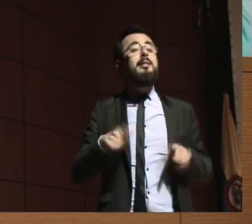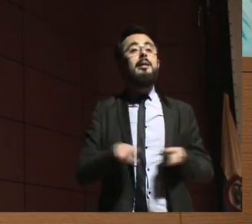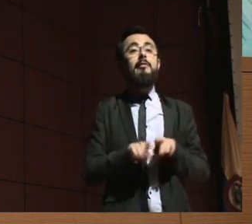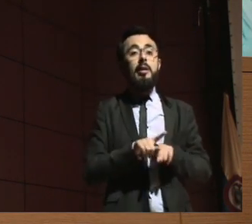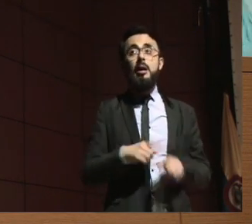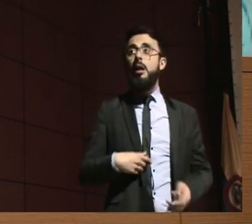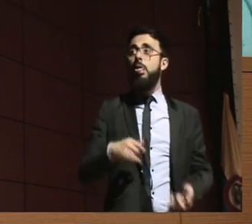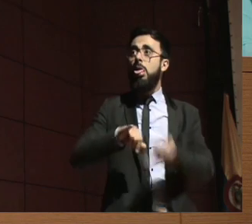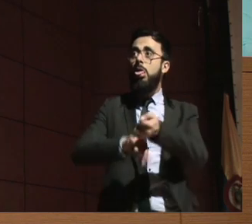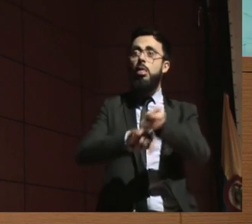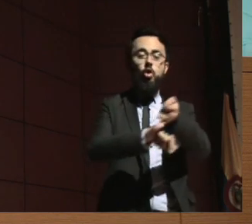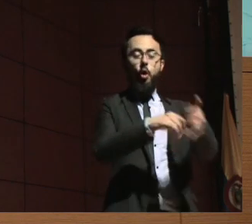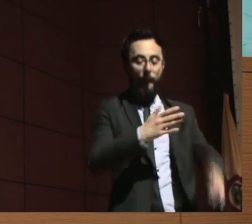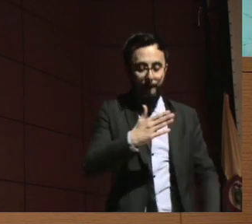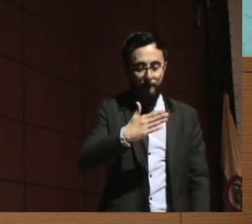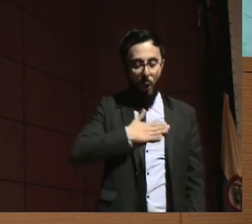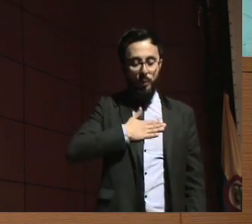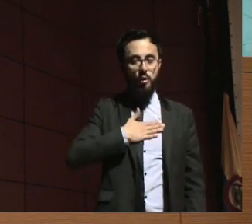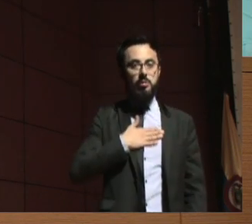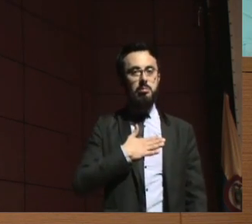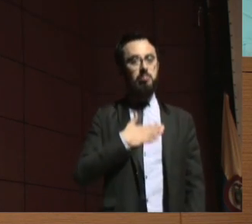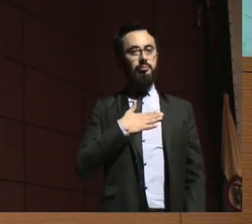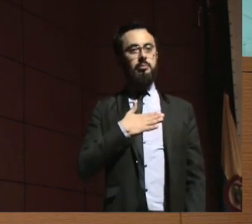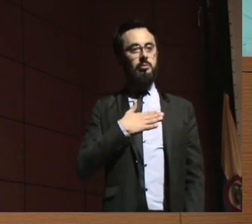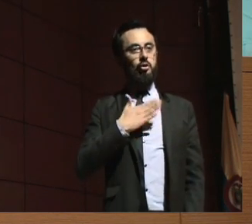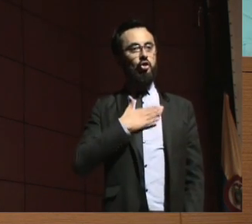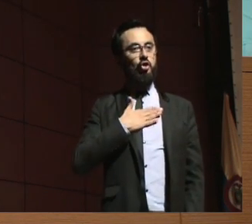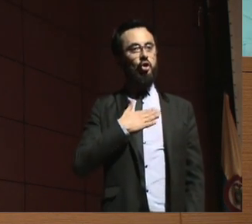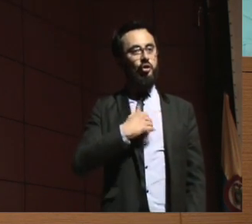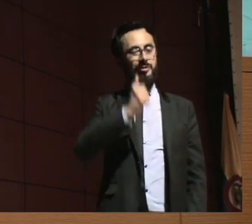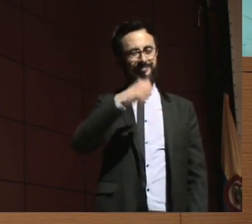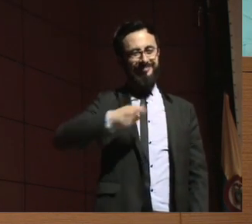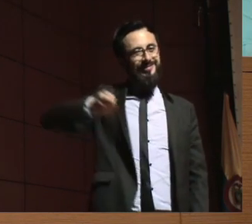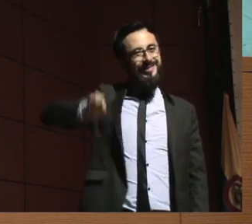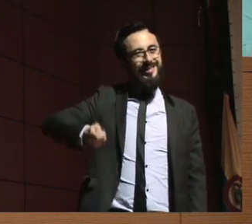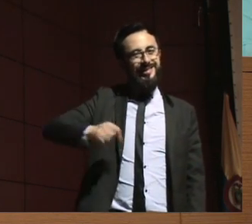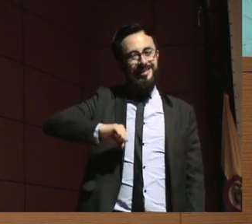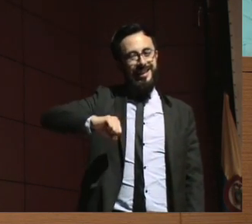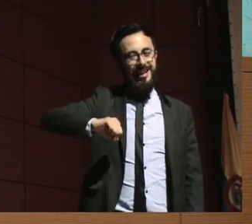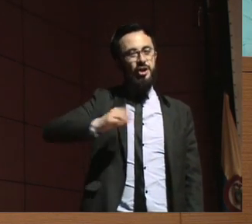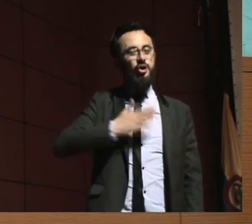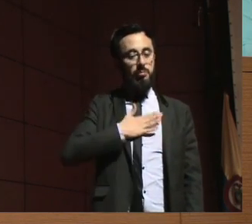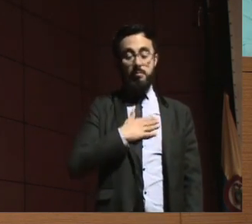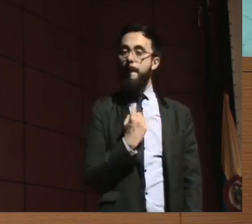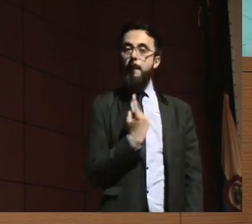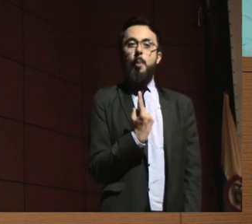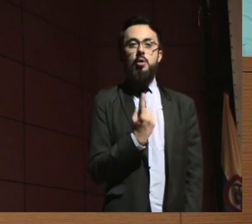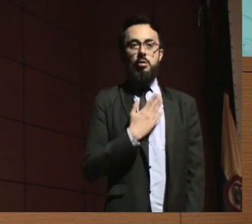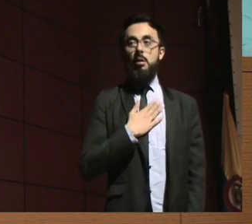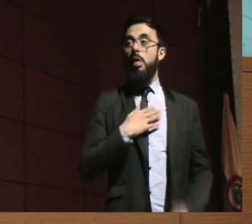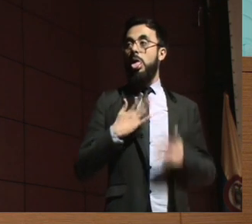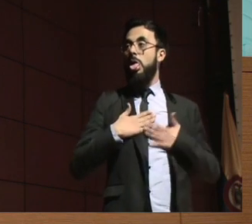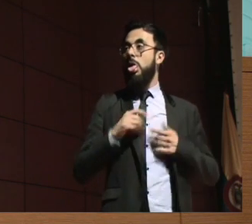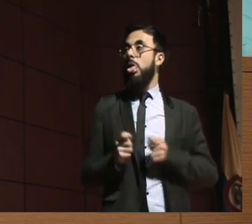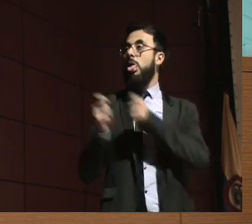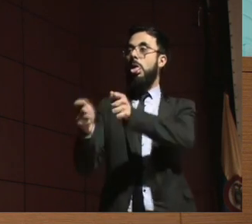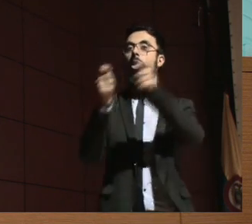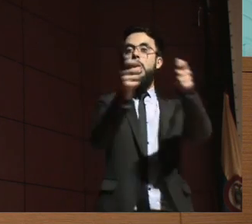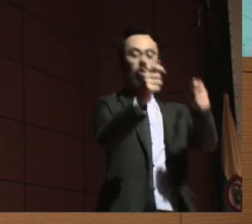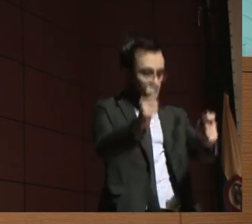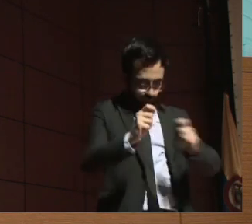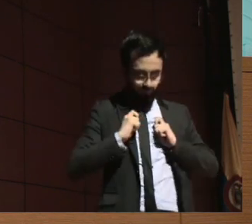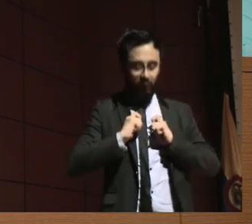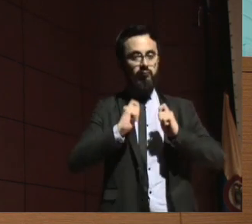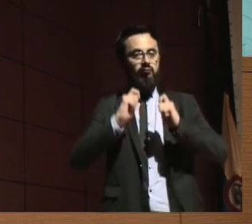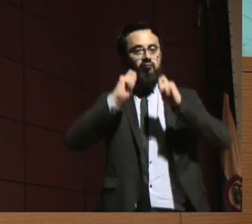sea, en derecho en cabeza de la persona, y esto es responsabilidad del Estado otorgarlo. Y entonces hace necesario que